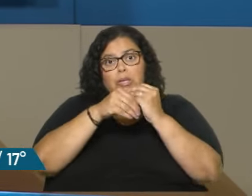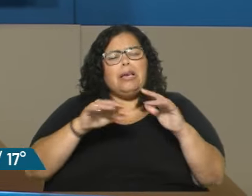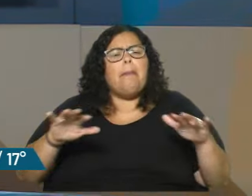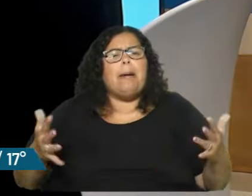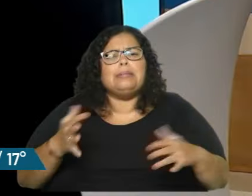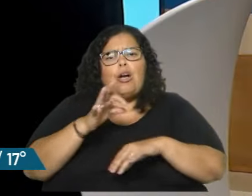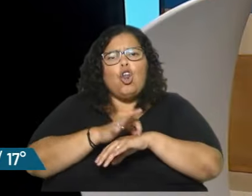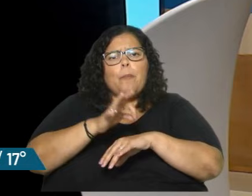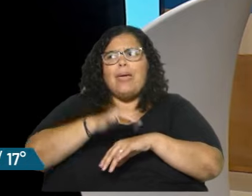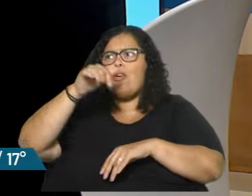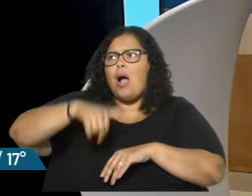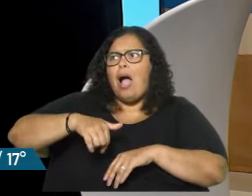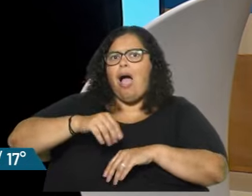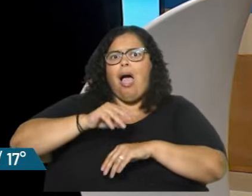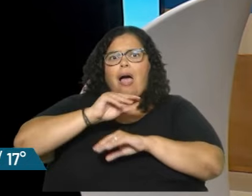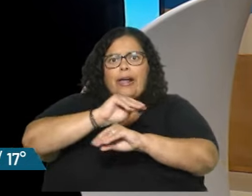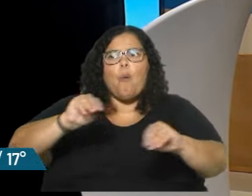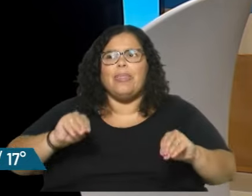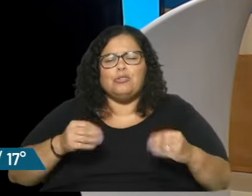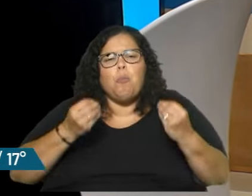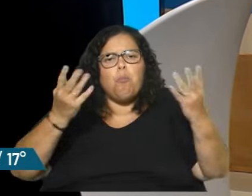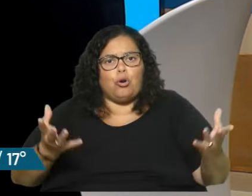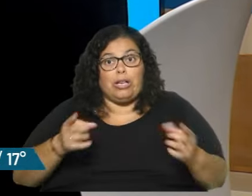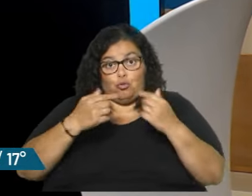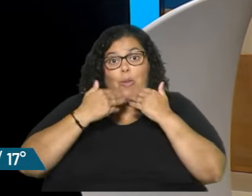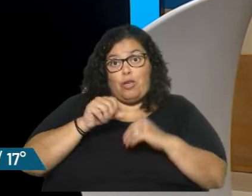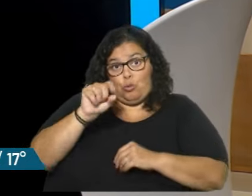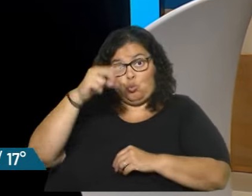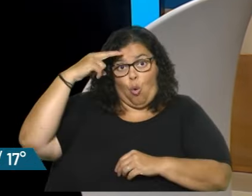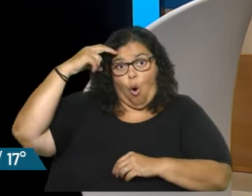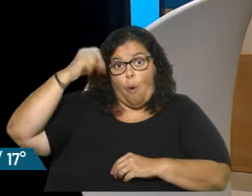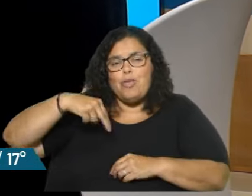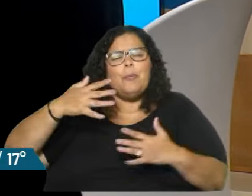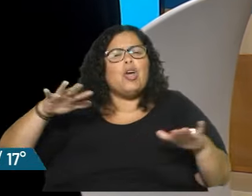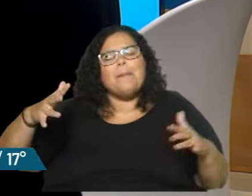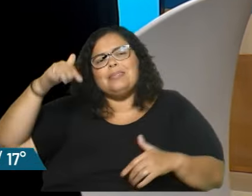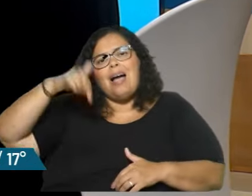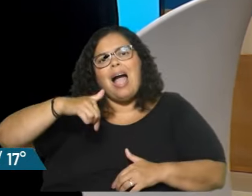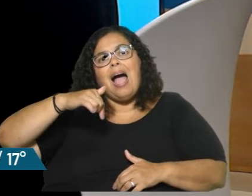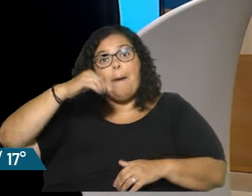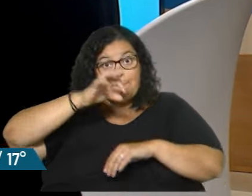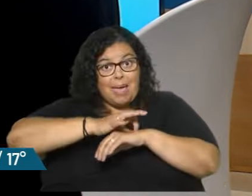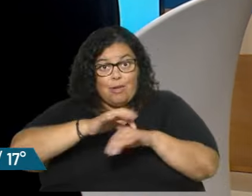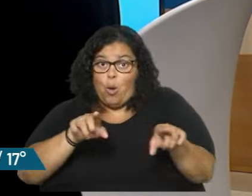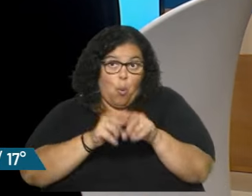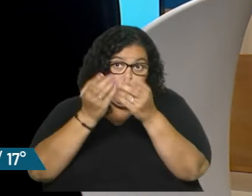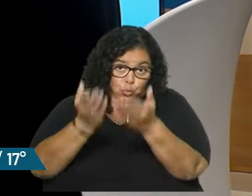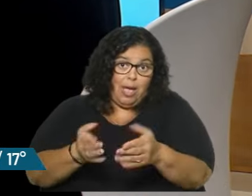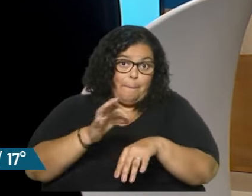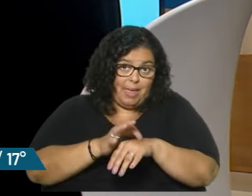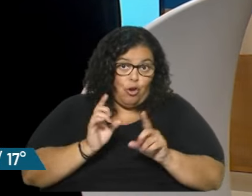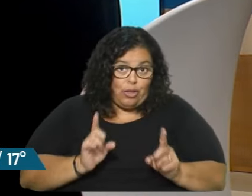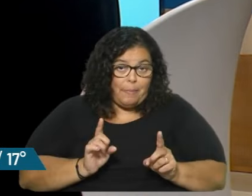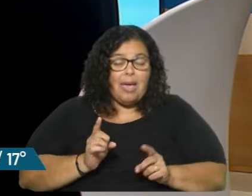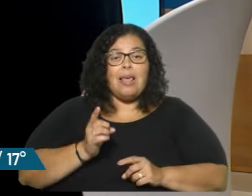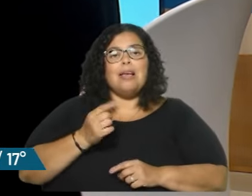los médicos nuestros que recomendaban? Yo entiendo su posición, y es muy bien, pero digo, ¿qué pasa con los médicos también formados como ustedes? Científicos.